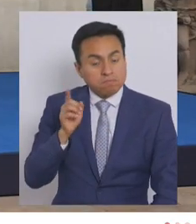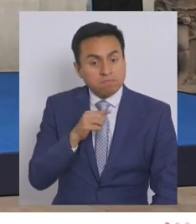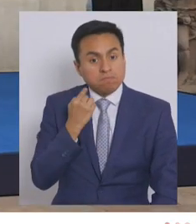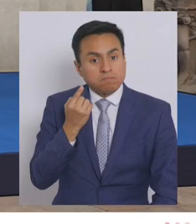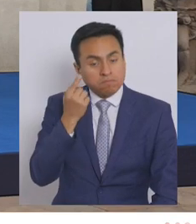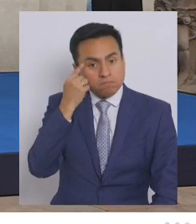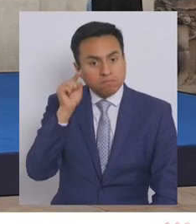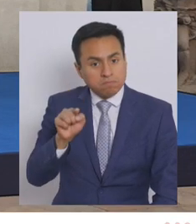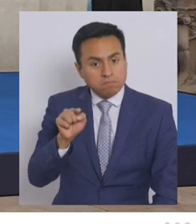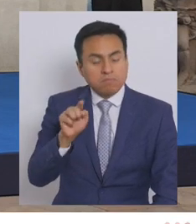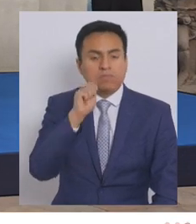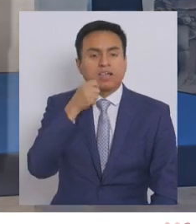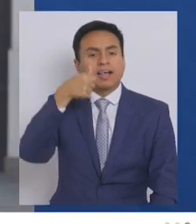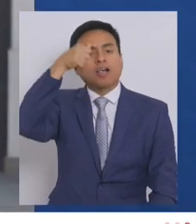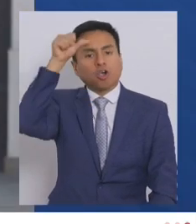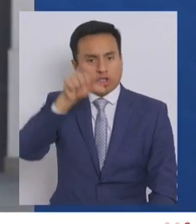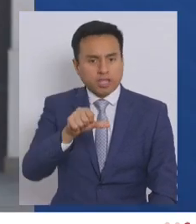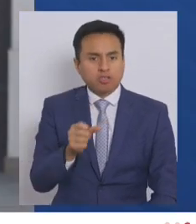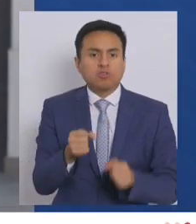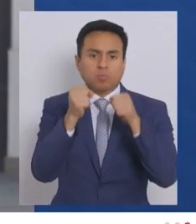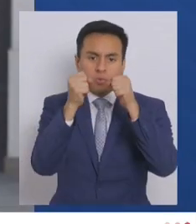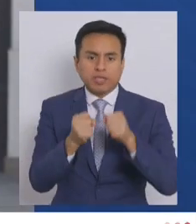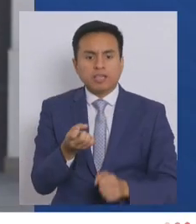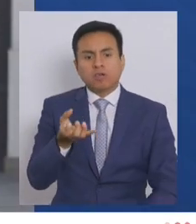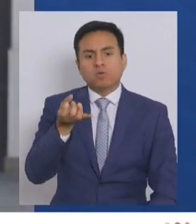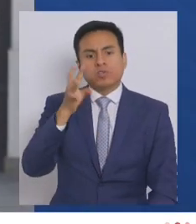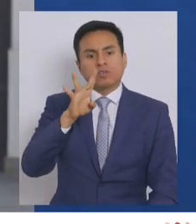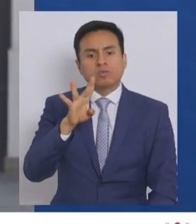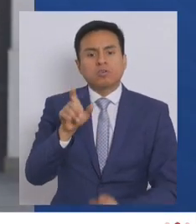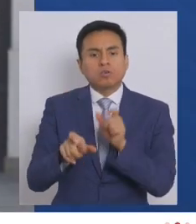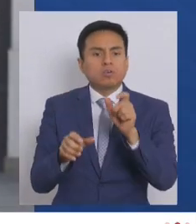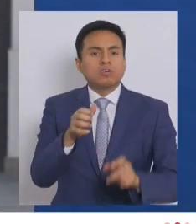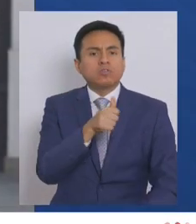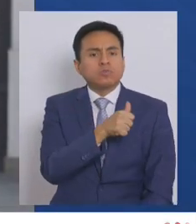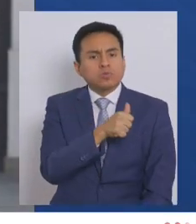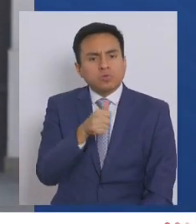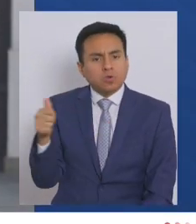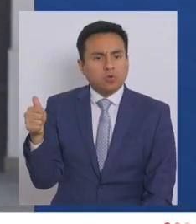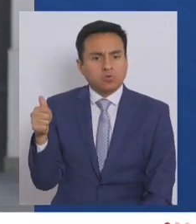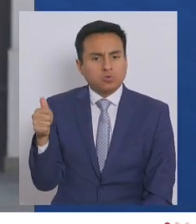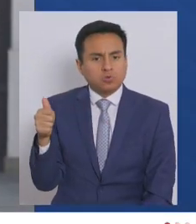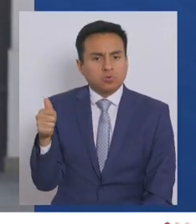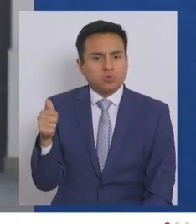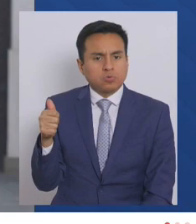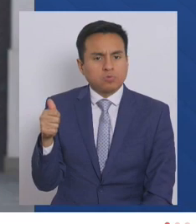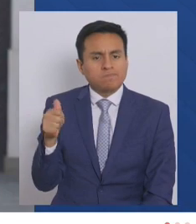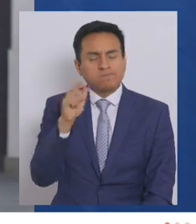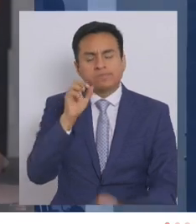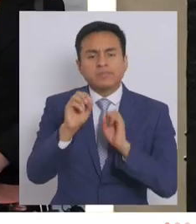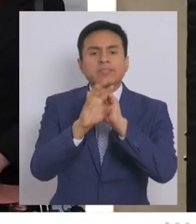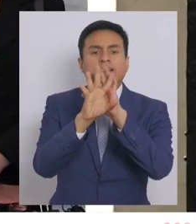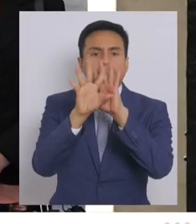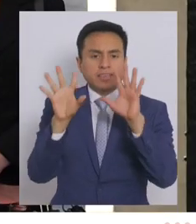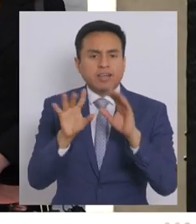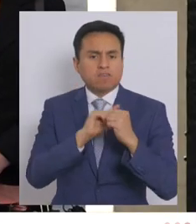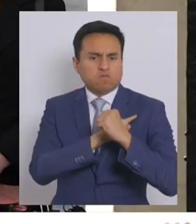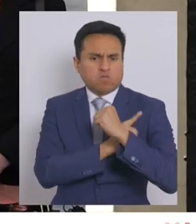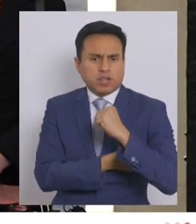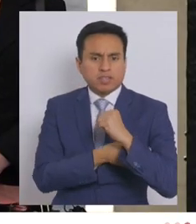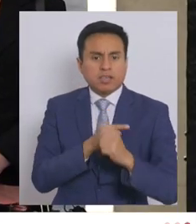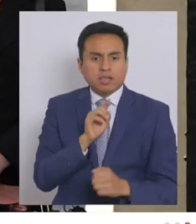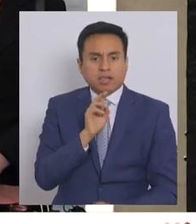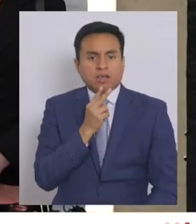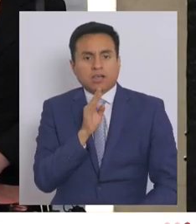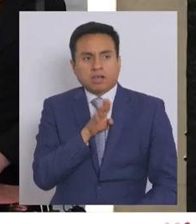solo pueden ser condenados por todos con claridad, con fuerza, sin